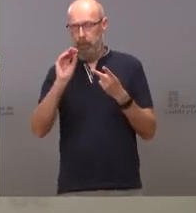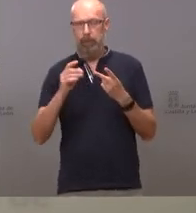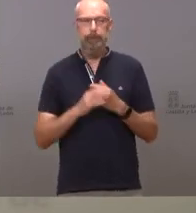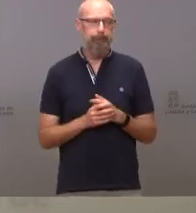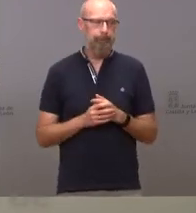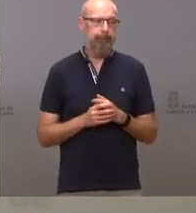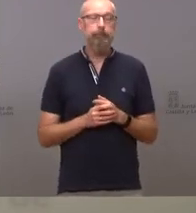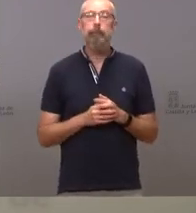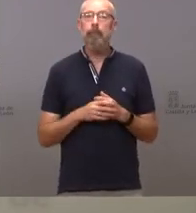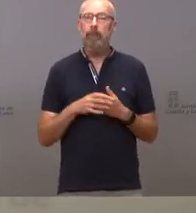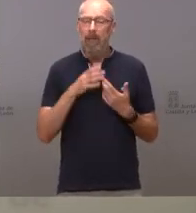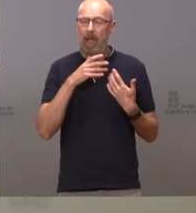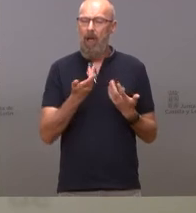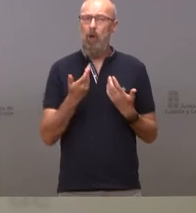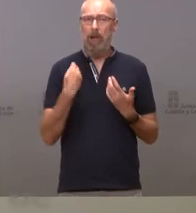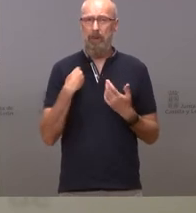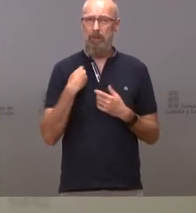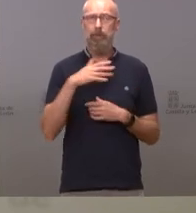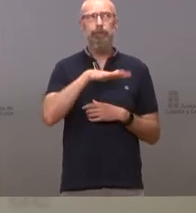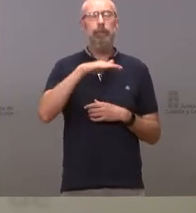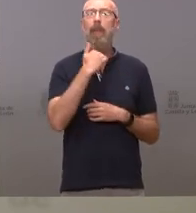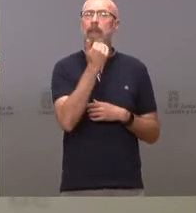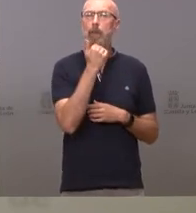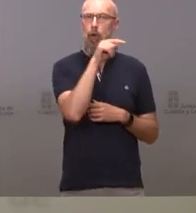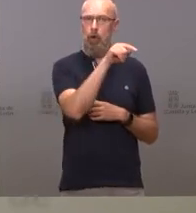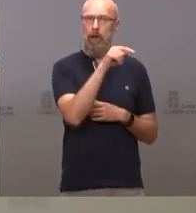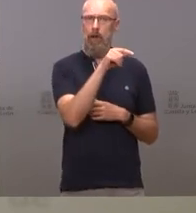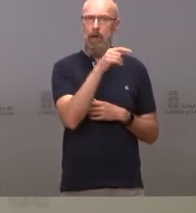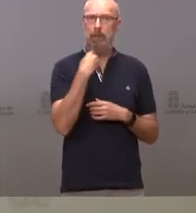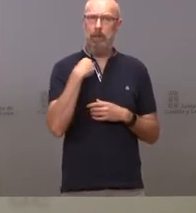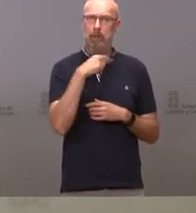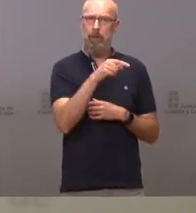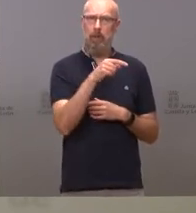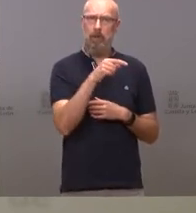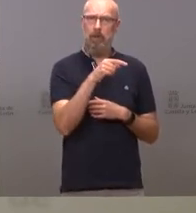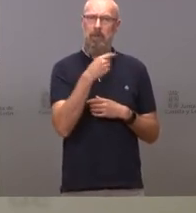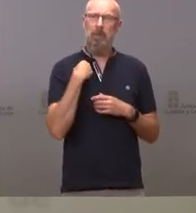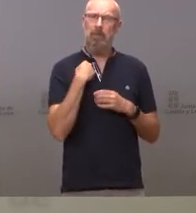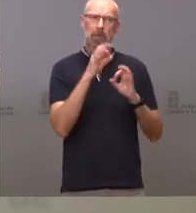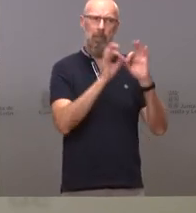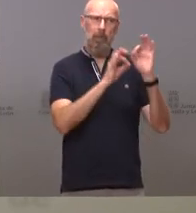¿qué está pasando en Zamora para que el número reproductivo esté por encima de 3?